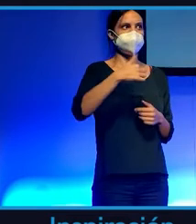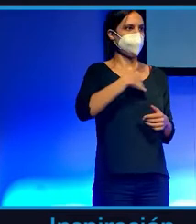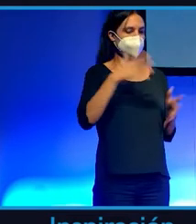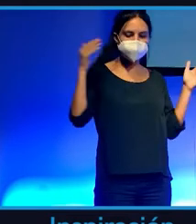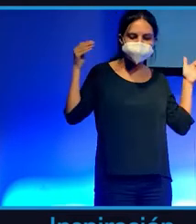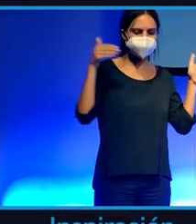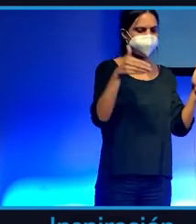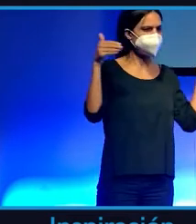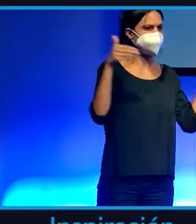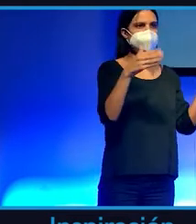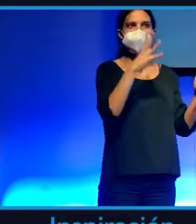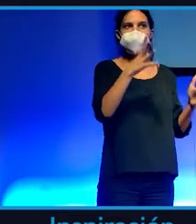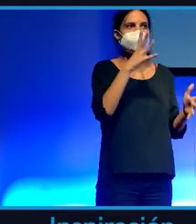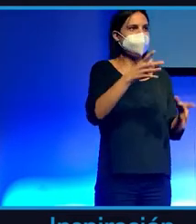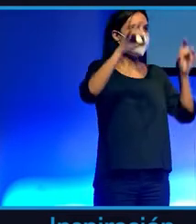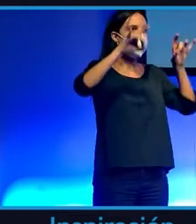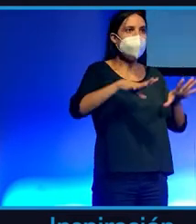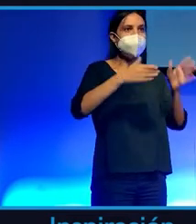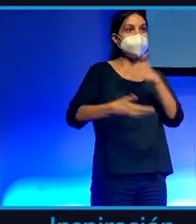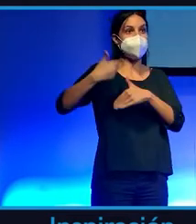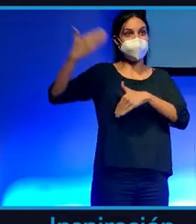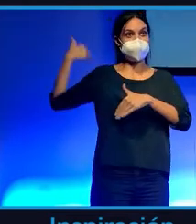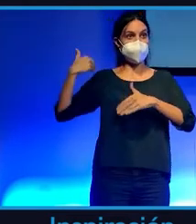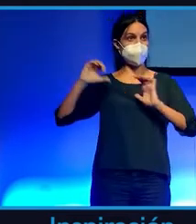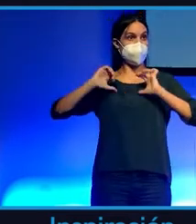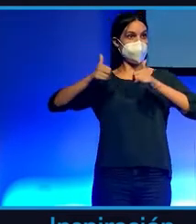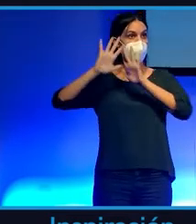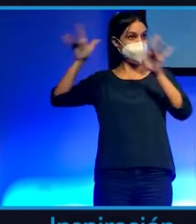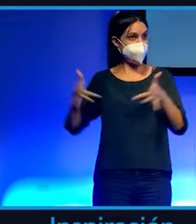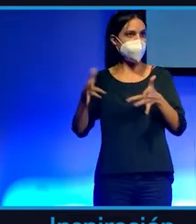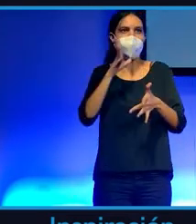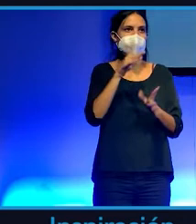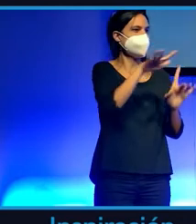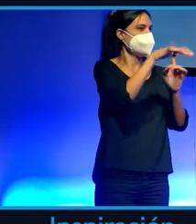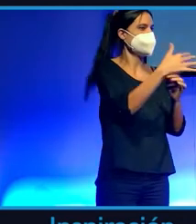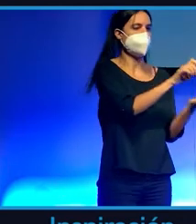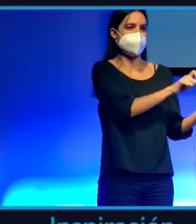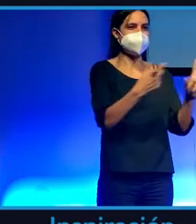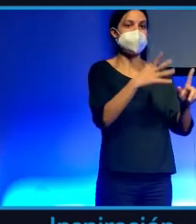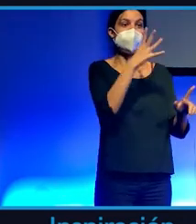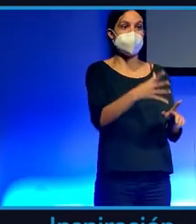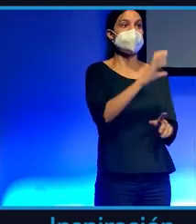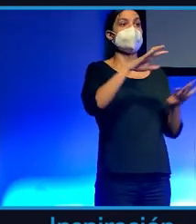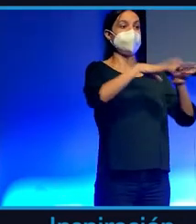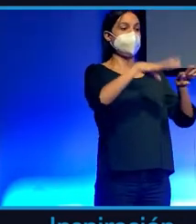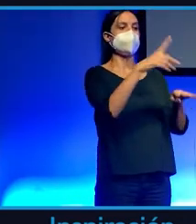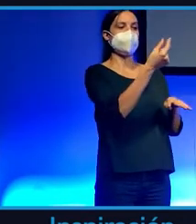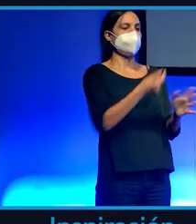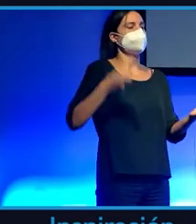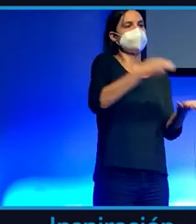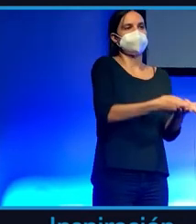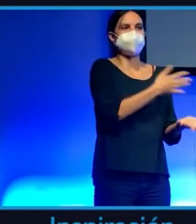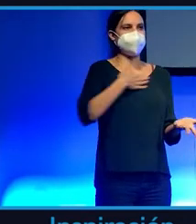viviendo lo mismo es un déjà vu de lo que vi en los comienzos de Internet. Por eso me gusta emprender en cripto y por eso es mi apuesta por cripto.